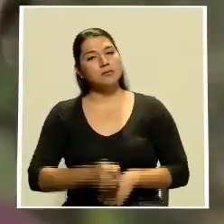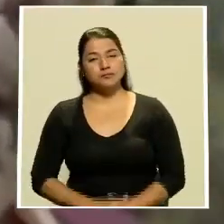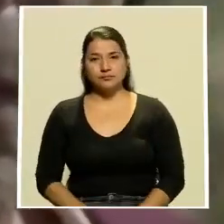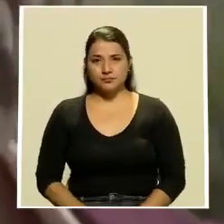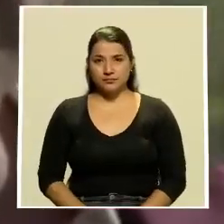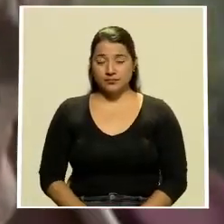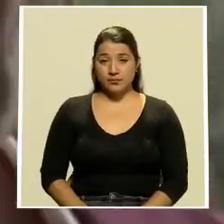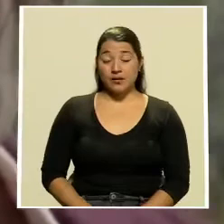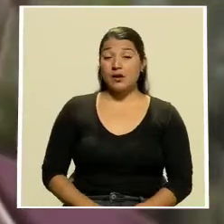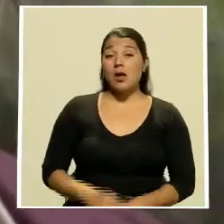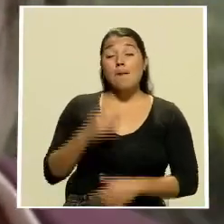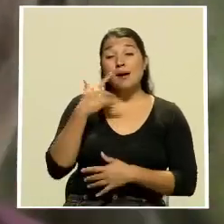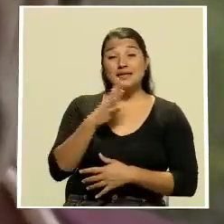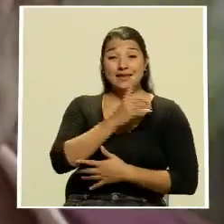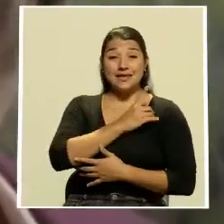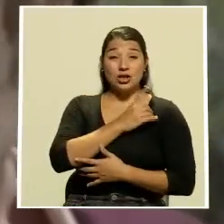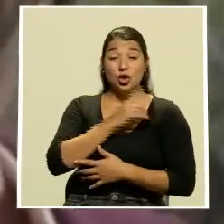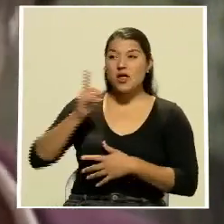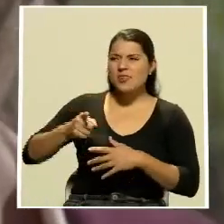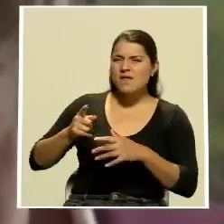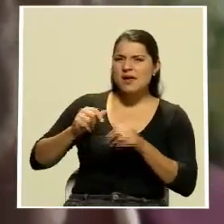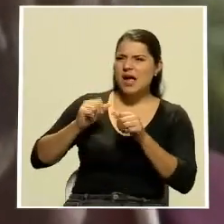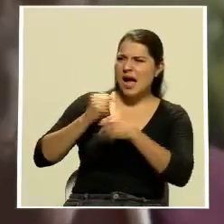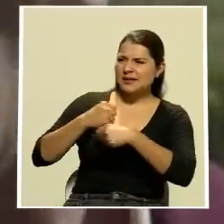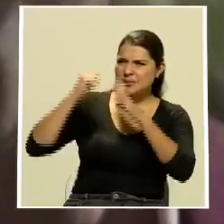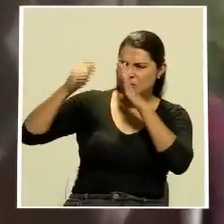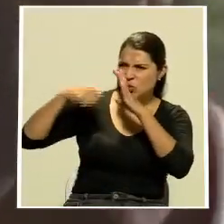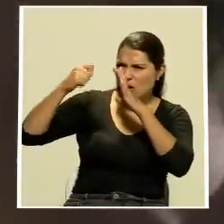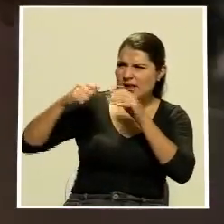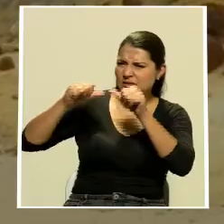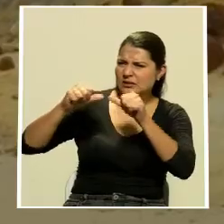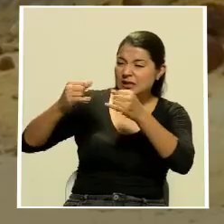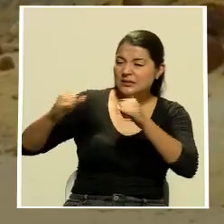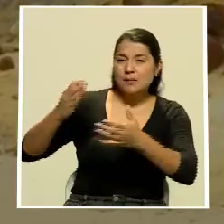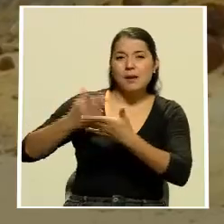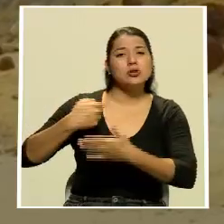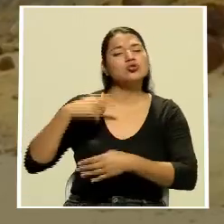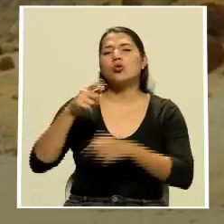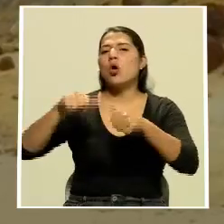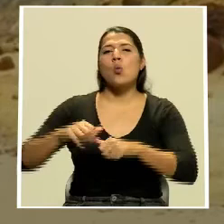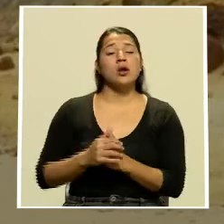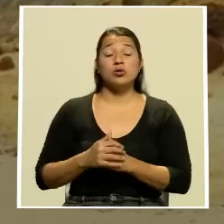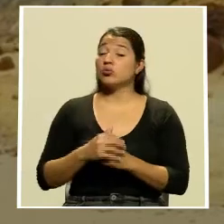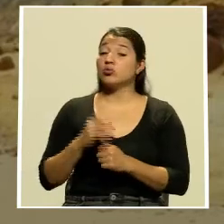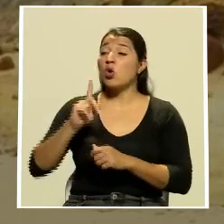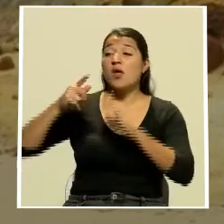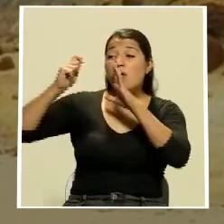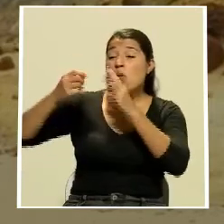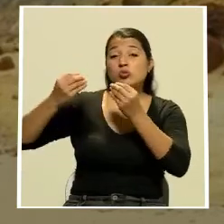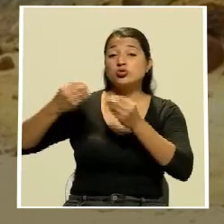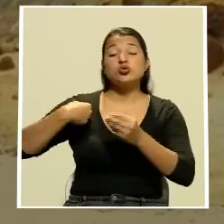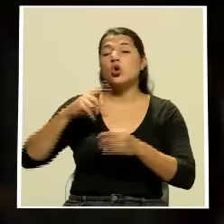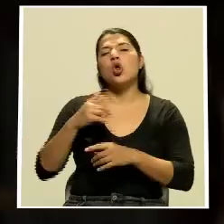existe esta noción de que los directores deben rodar sin parar y no estoy de acuerdo no hay que filmar tanto al menos yo no no tengo ni mucho que decir ni muchas